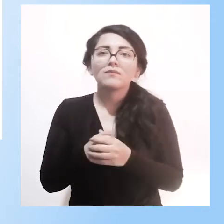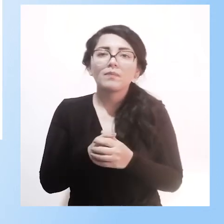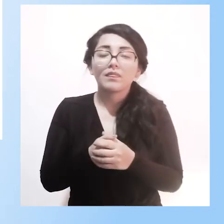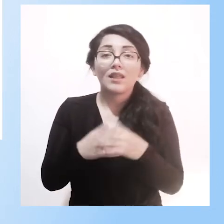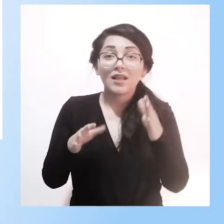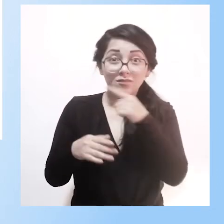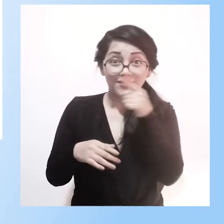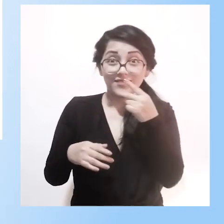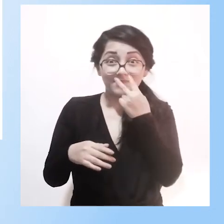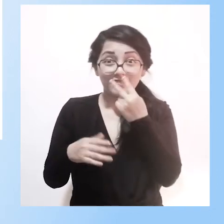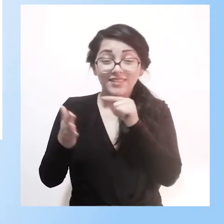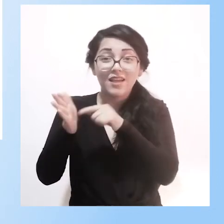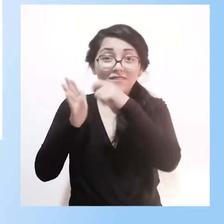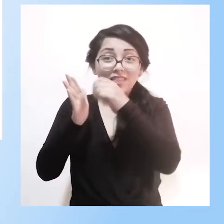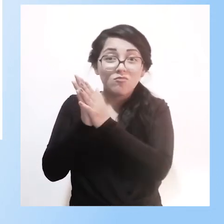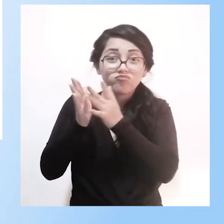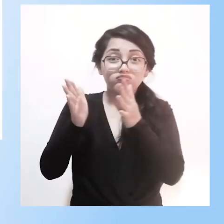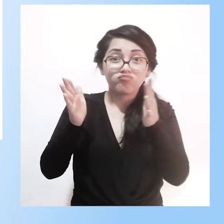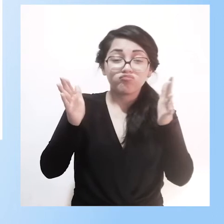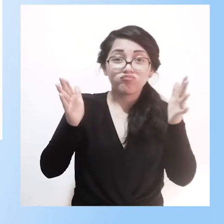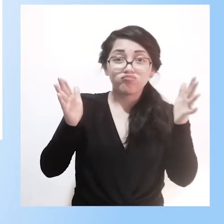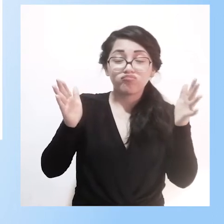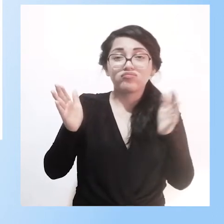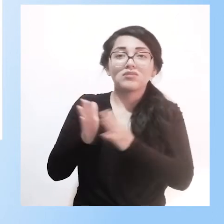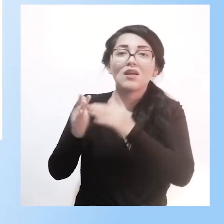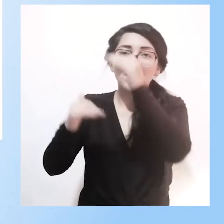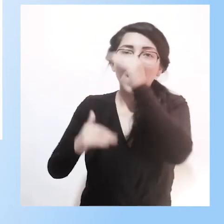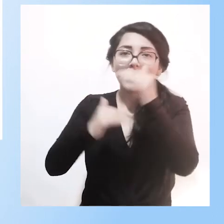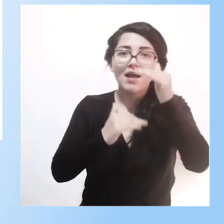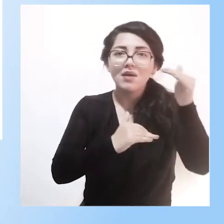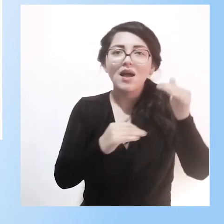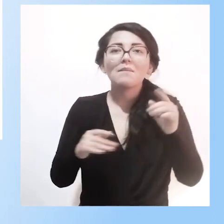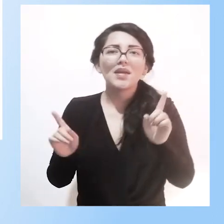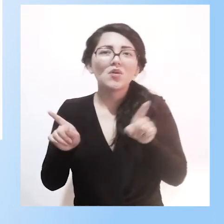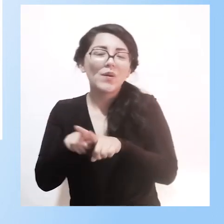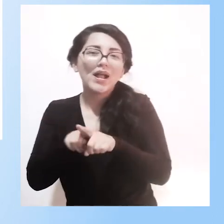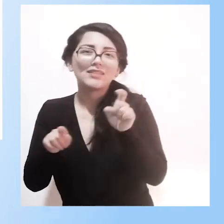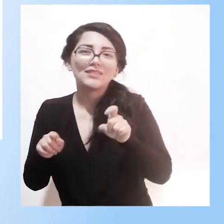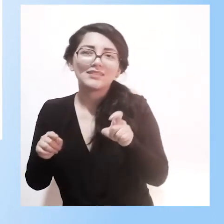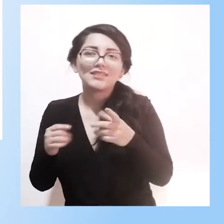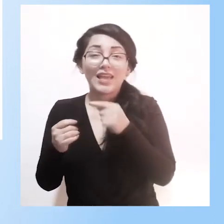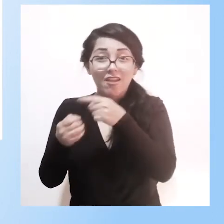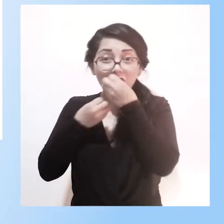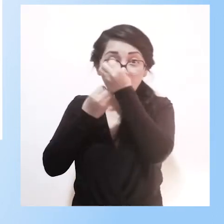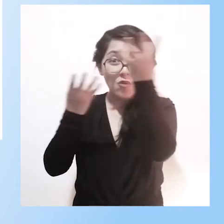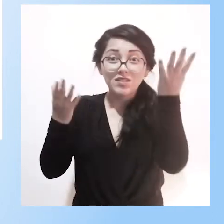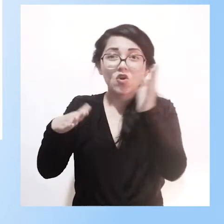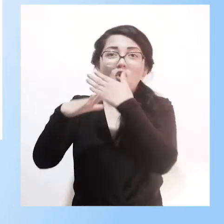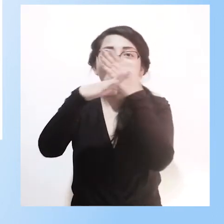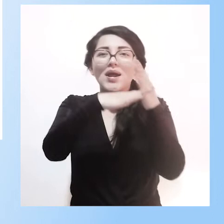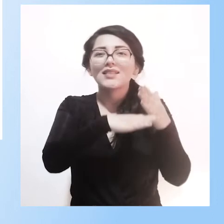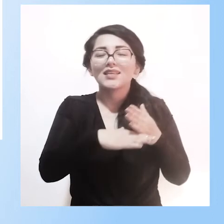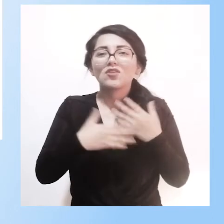vieron en el video. Actualmente lo hacemos de manera manual. Pero sí es importante que haya los datos y que sean compartidos entre la